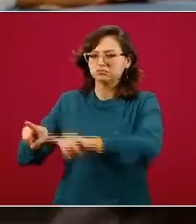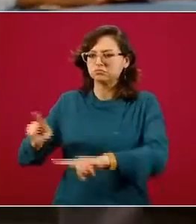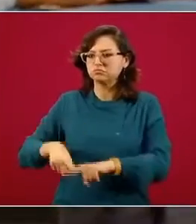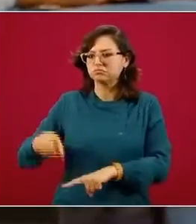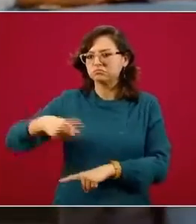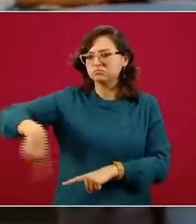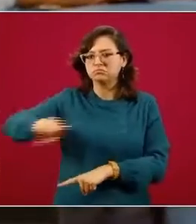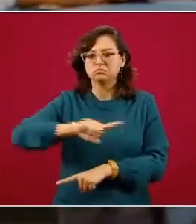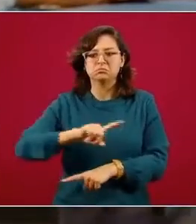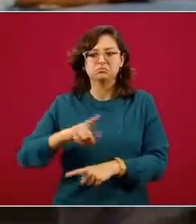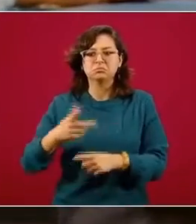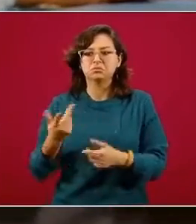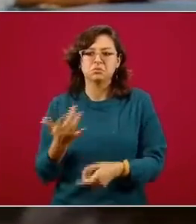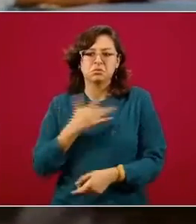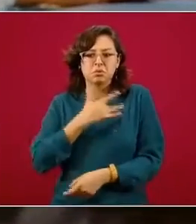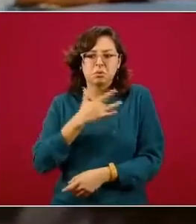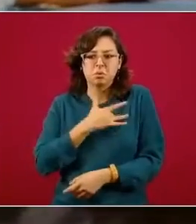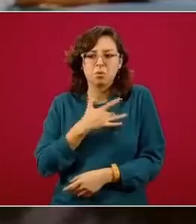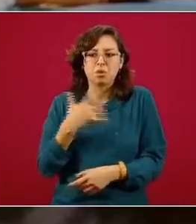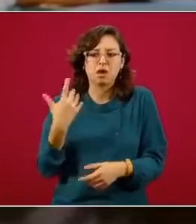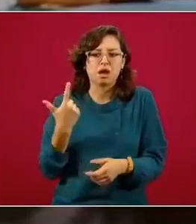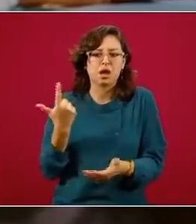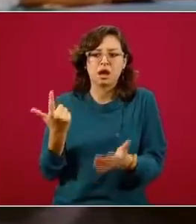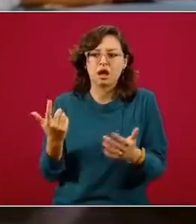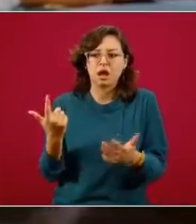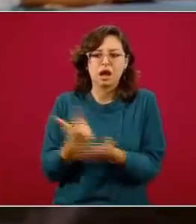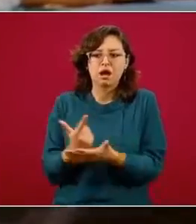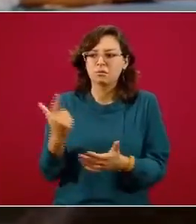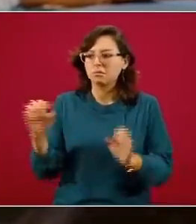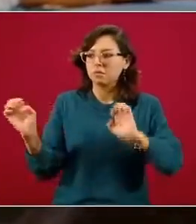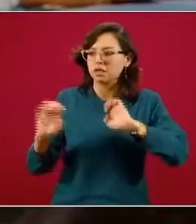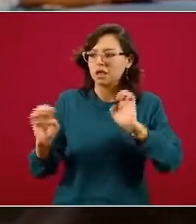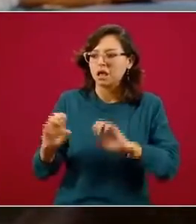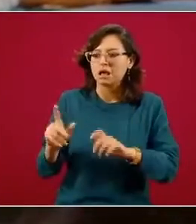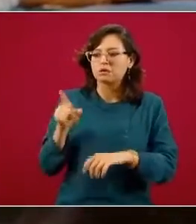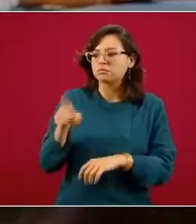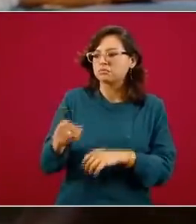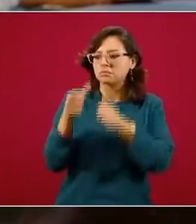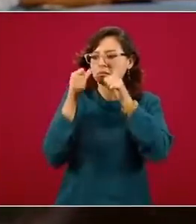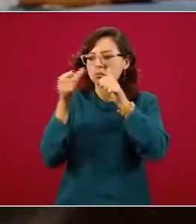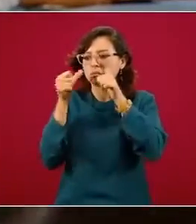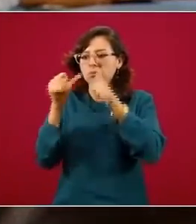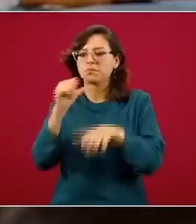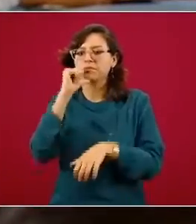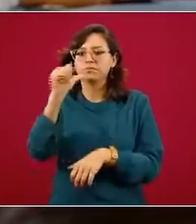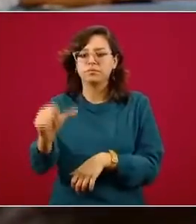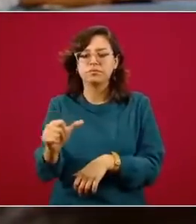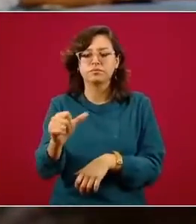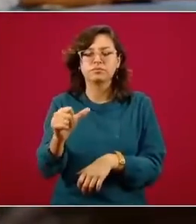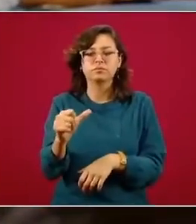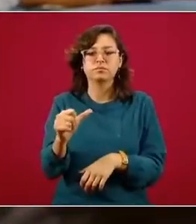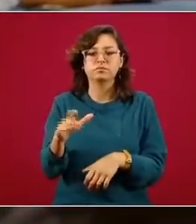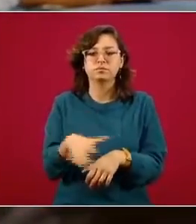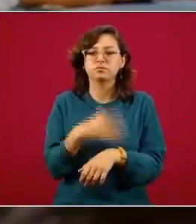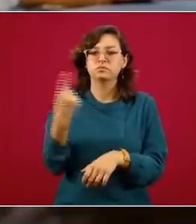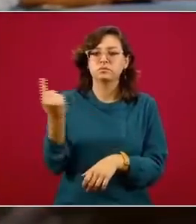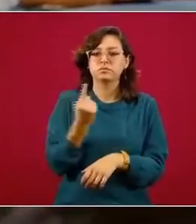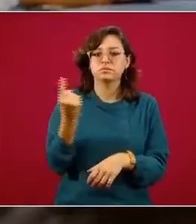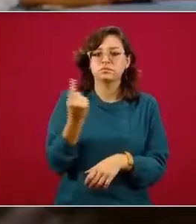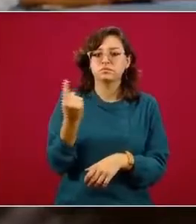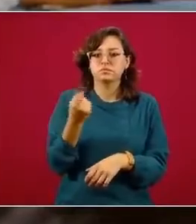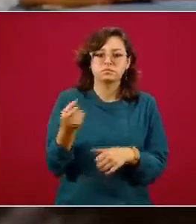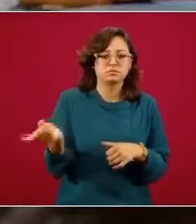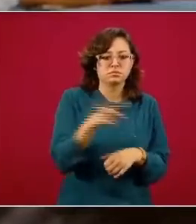padecimientos cardiológicos de emergencia que no se estén atendiendo, que llamen la atención porque tienen el mayor índice de